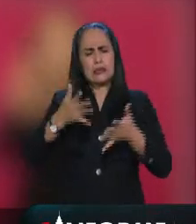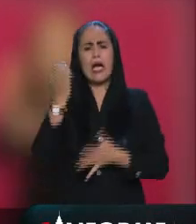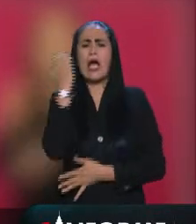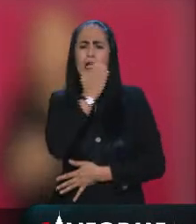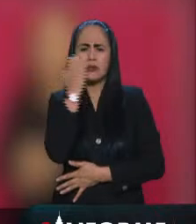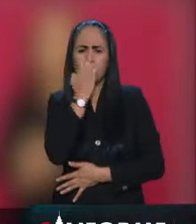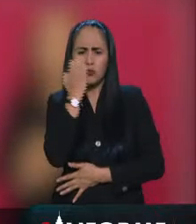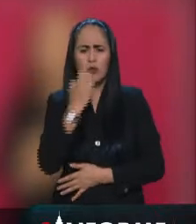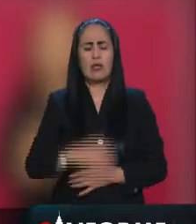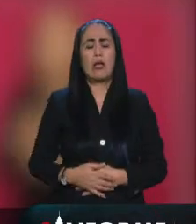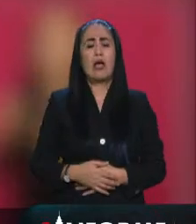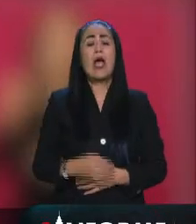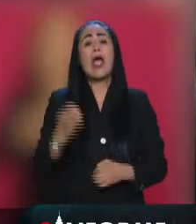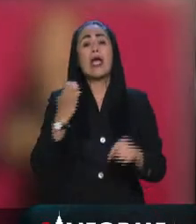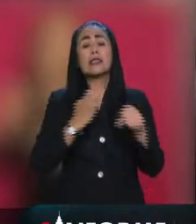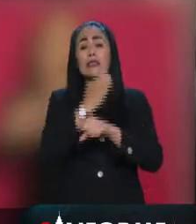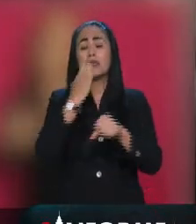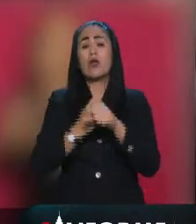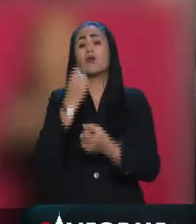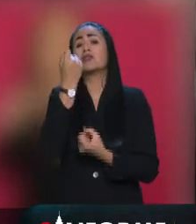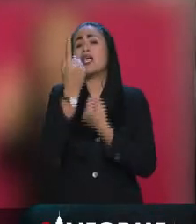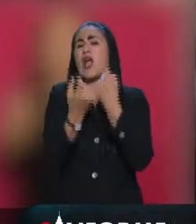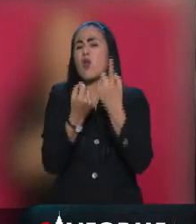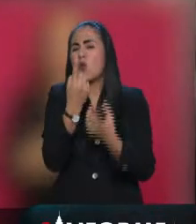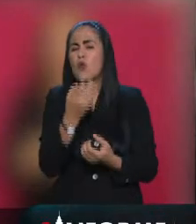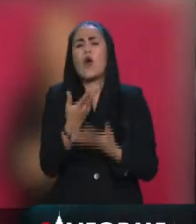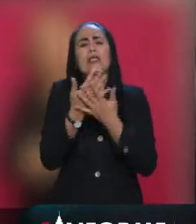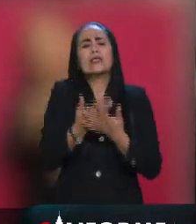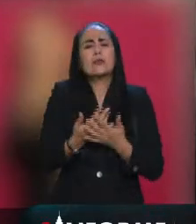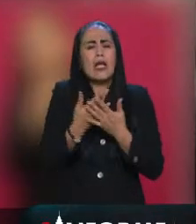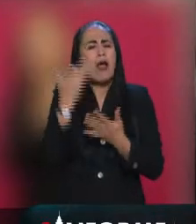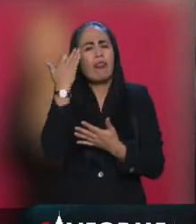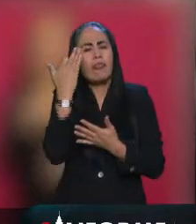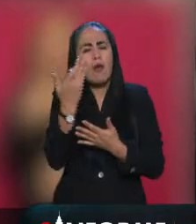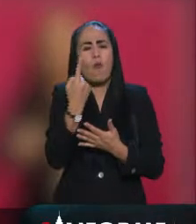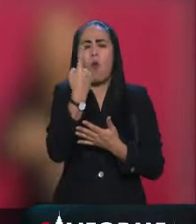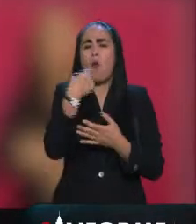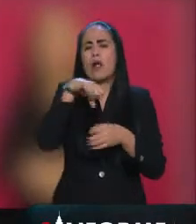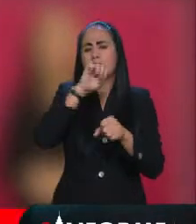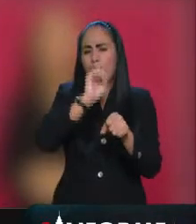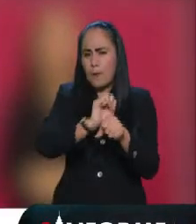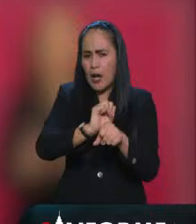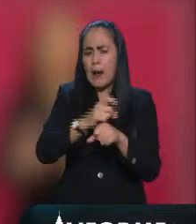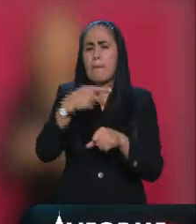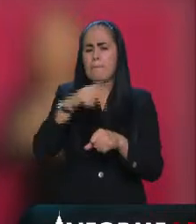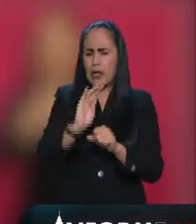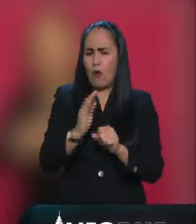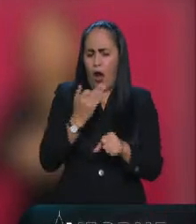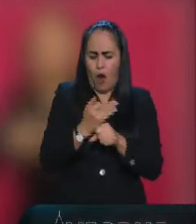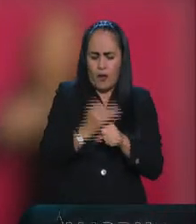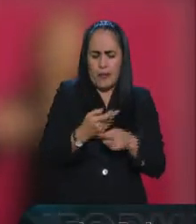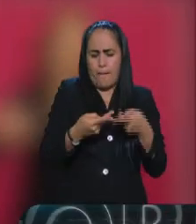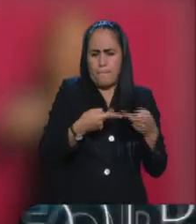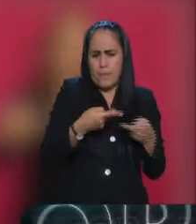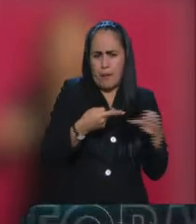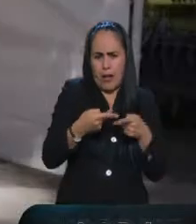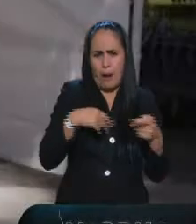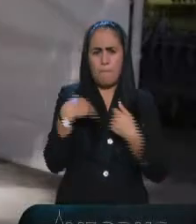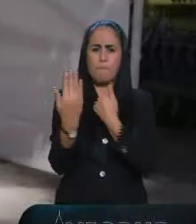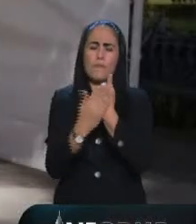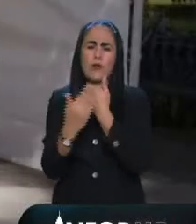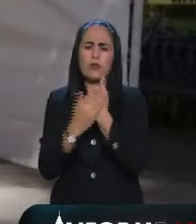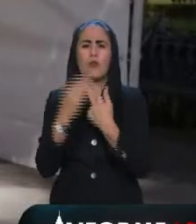Algunos estados decidieron esperar una semana, pero ya están preparándose para regresar a clases.